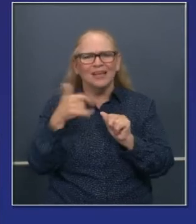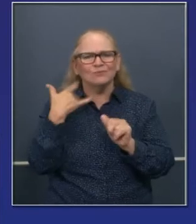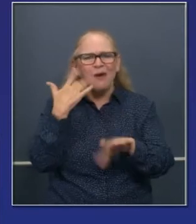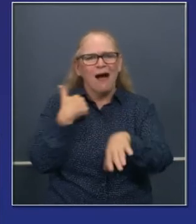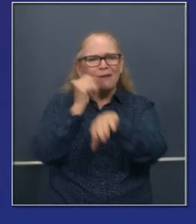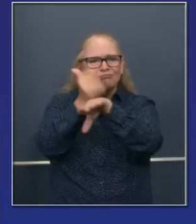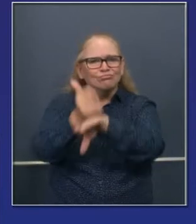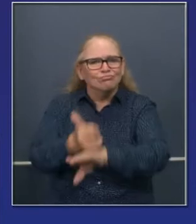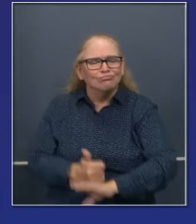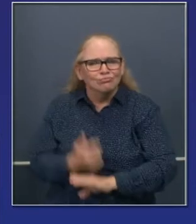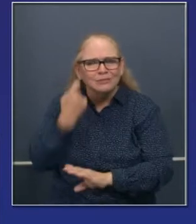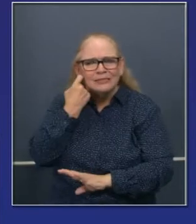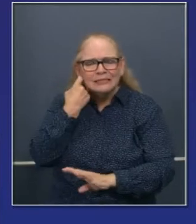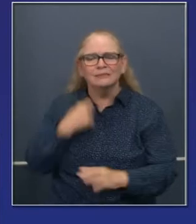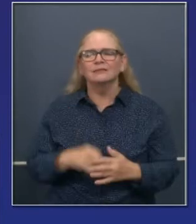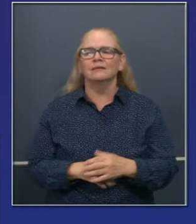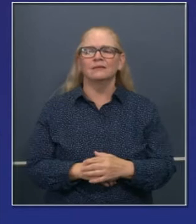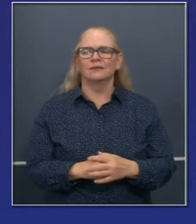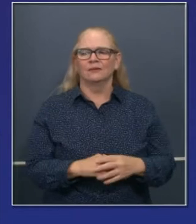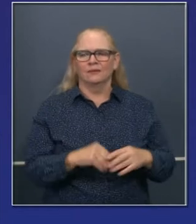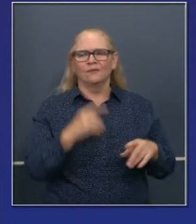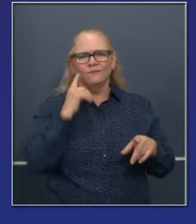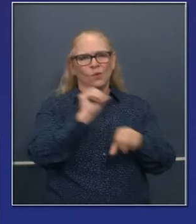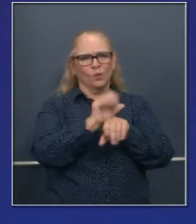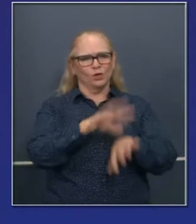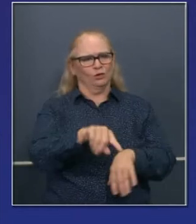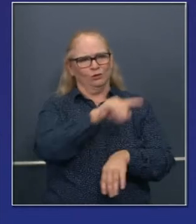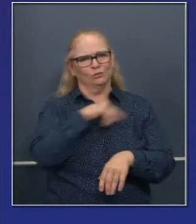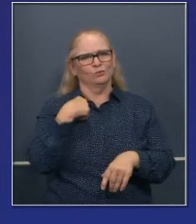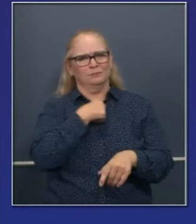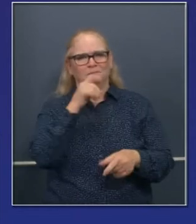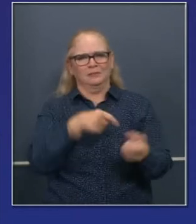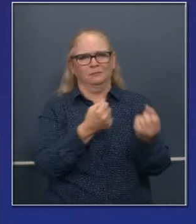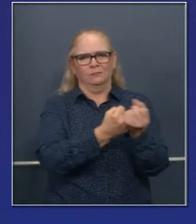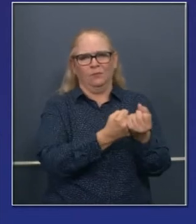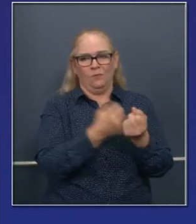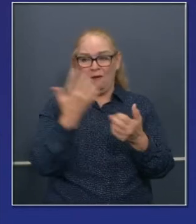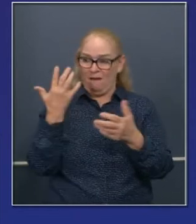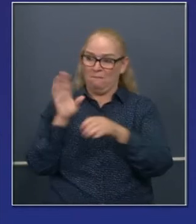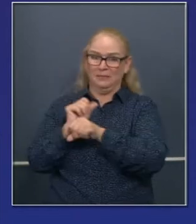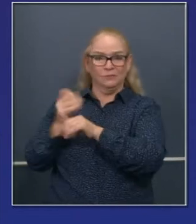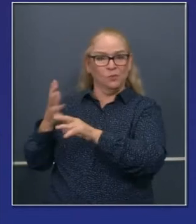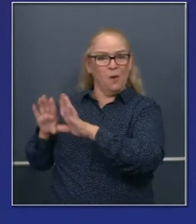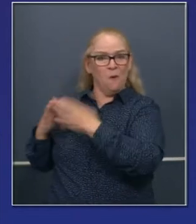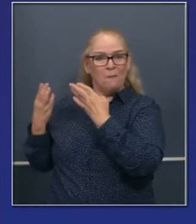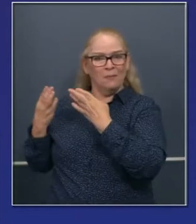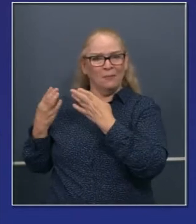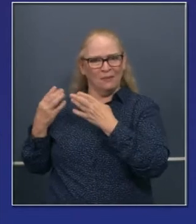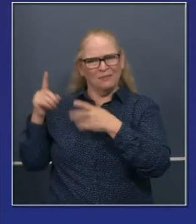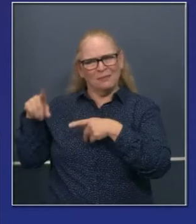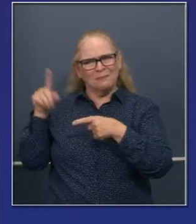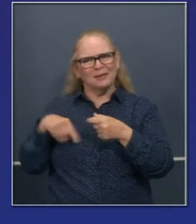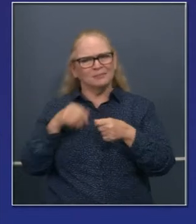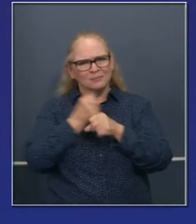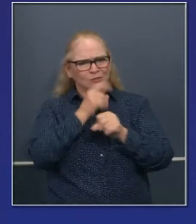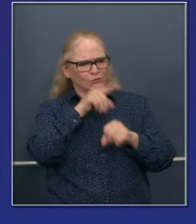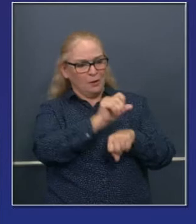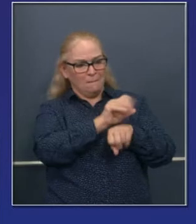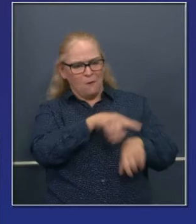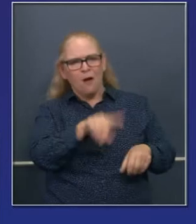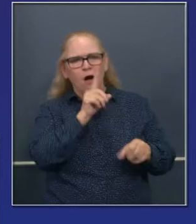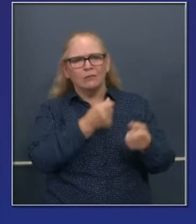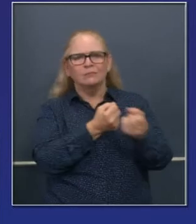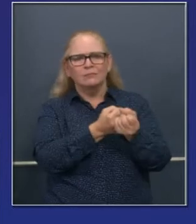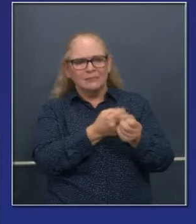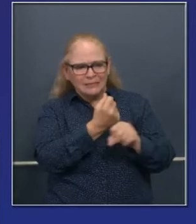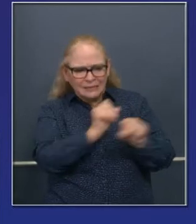los permisos y todas las ayudas esenciales con fondos son esenciales para los negocios para que pueda pagarse por todo este beneficio.